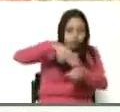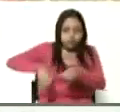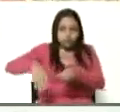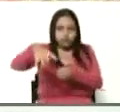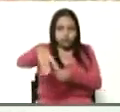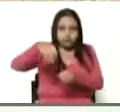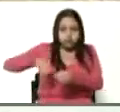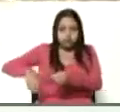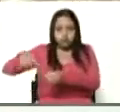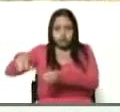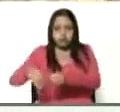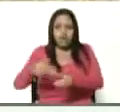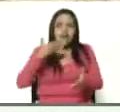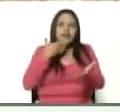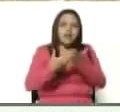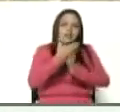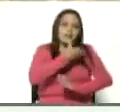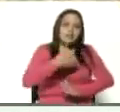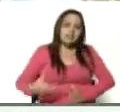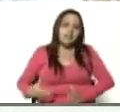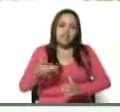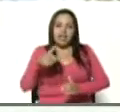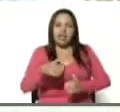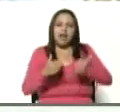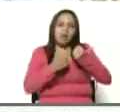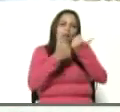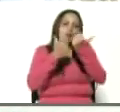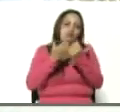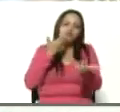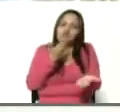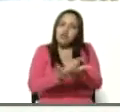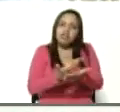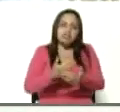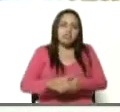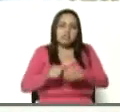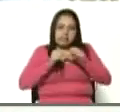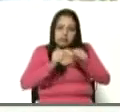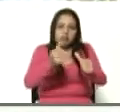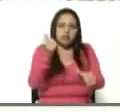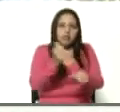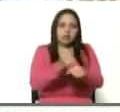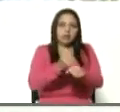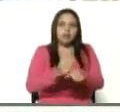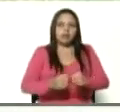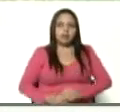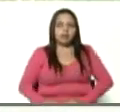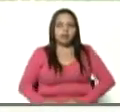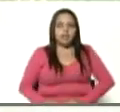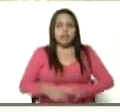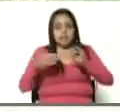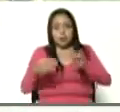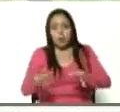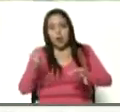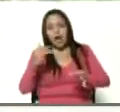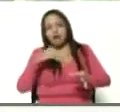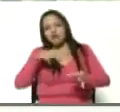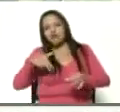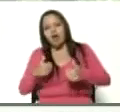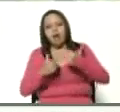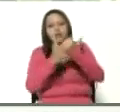Bueno, gracias, presidente. Contamos con su apoyo y aquí estamos trabajando y bueno, cuente con nosotros y para adelante.